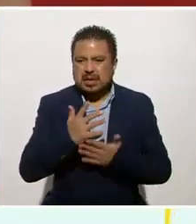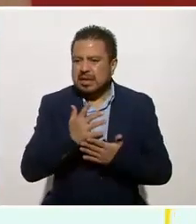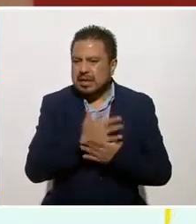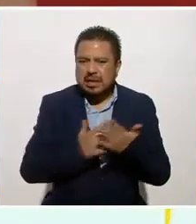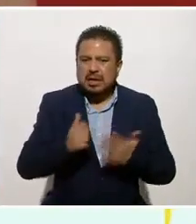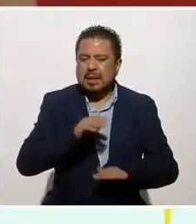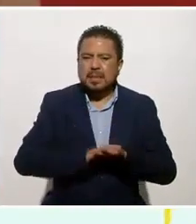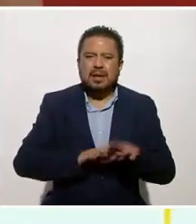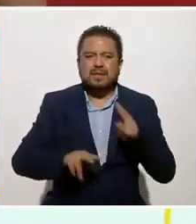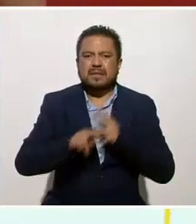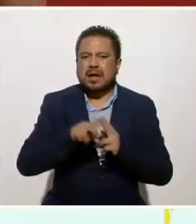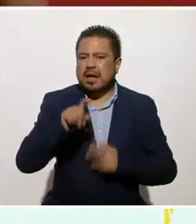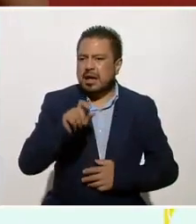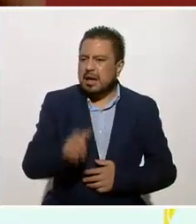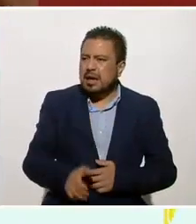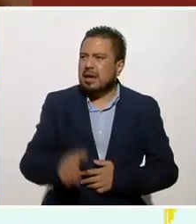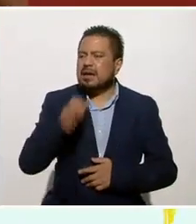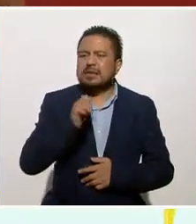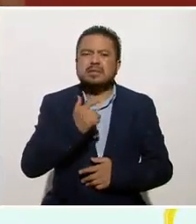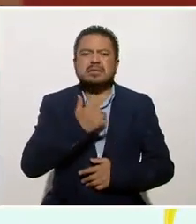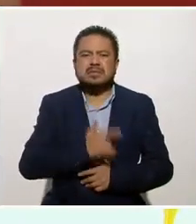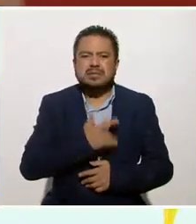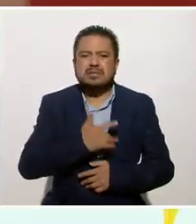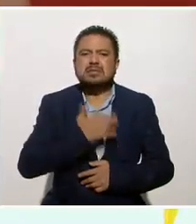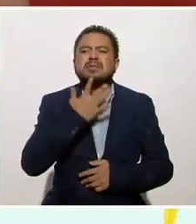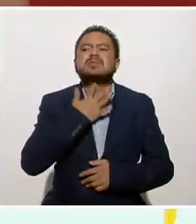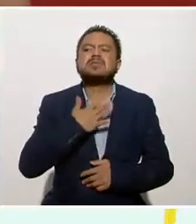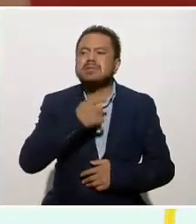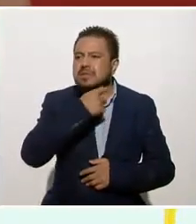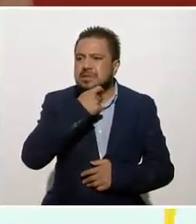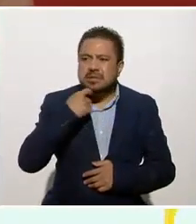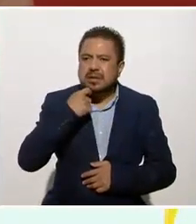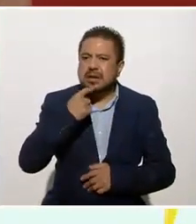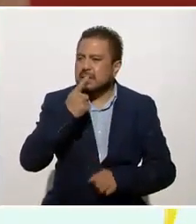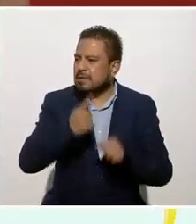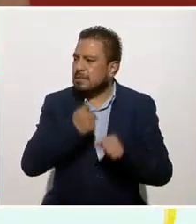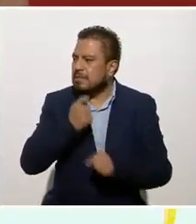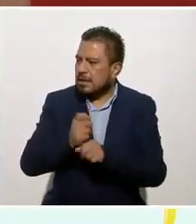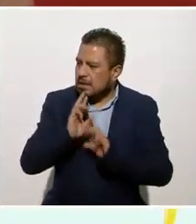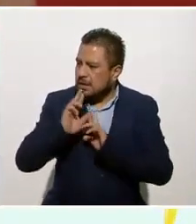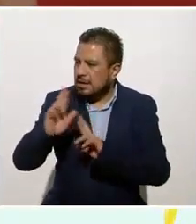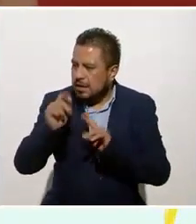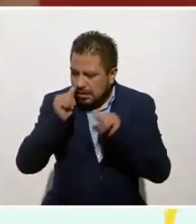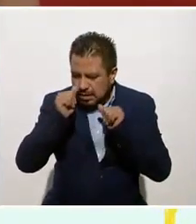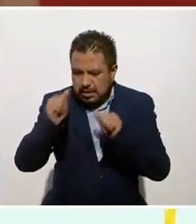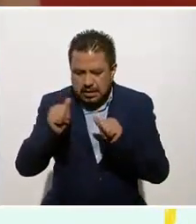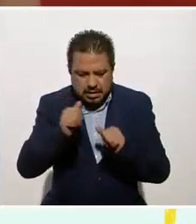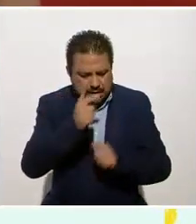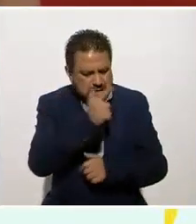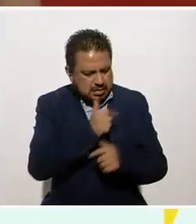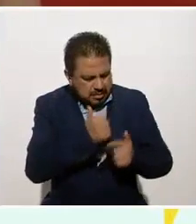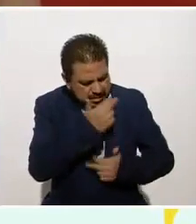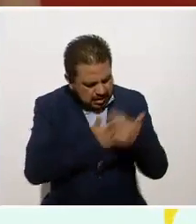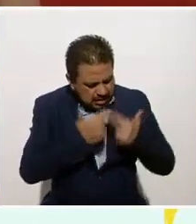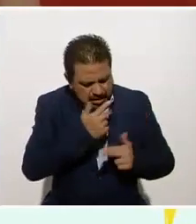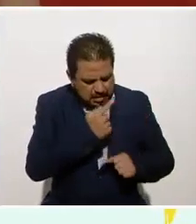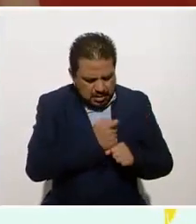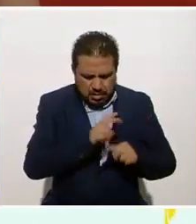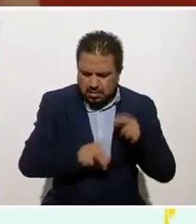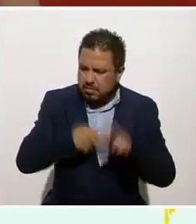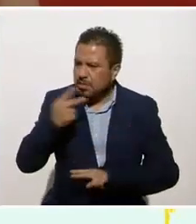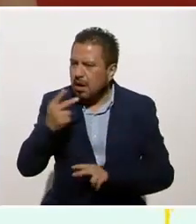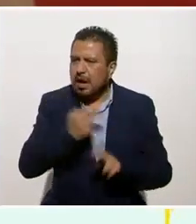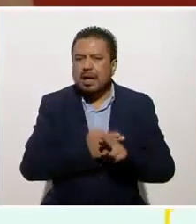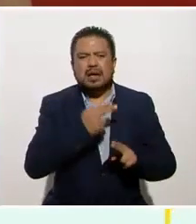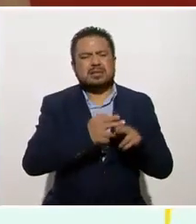de tomar un vaso con agua, sientes ya la boca con sed, pero primero contesto, pero primero atiendo, pero primero reviso, pero primero voy y ya